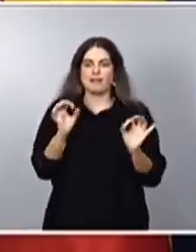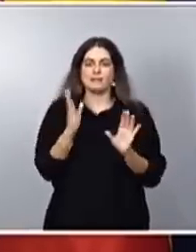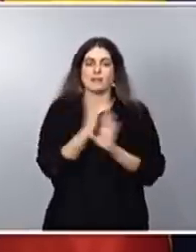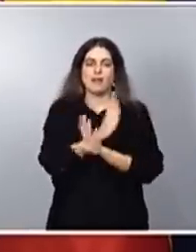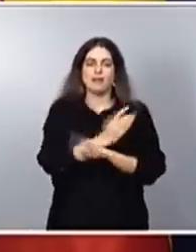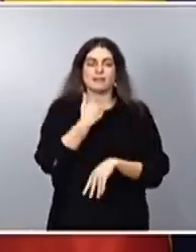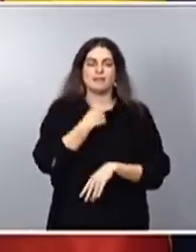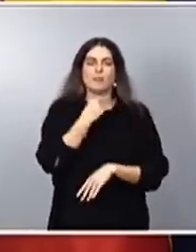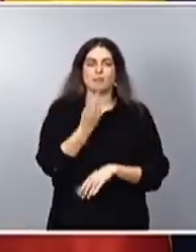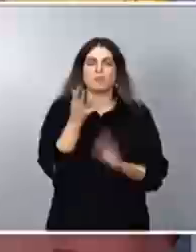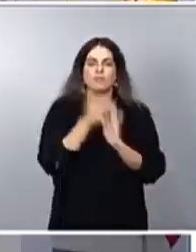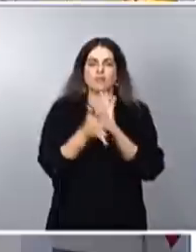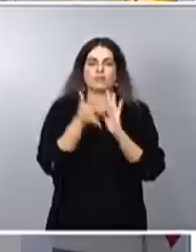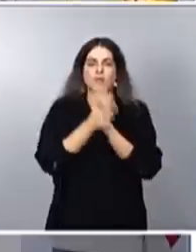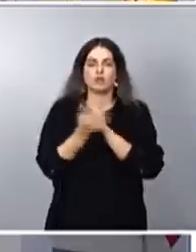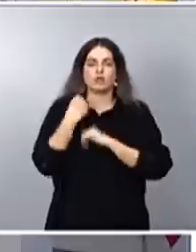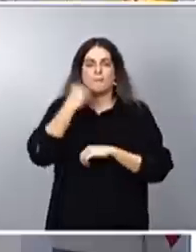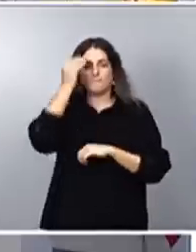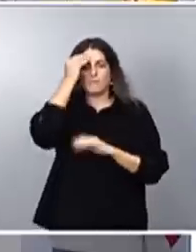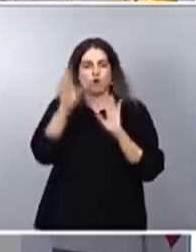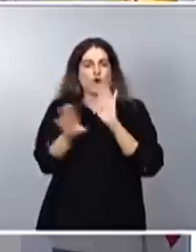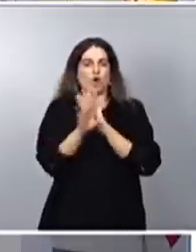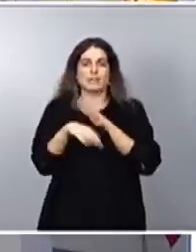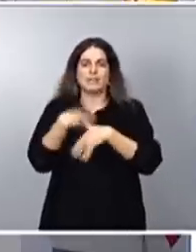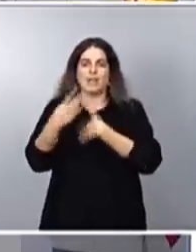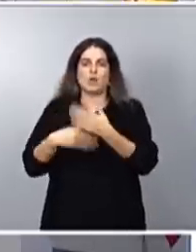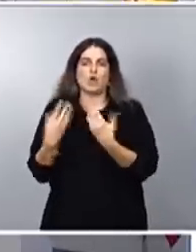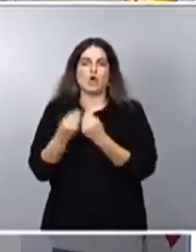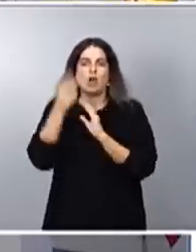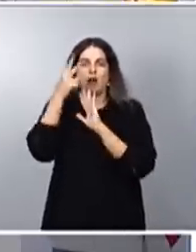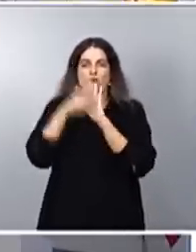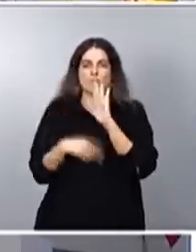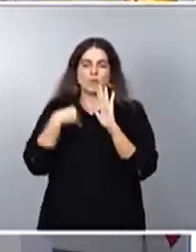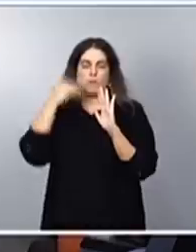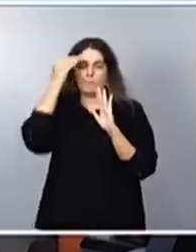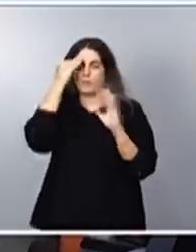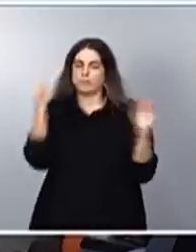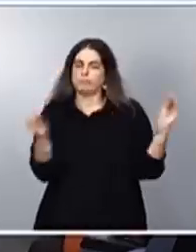pero que vamos a seguir haciéndolo también con esta norma. Muchas gracias. Muchas gracias, ministra.